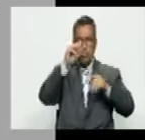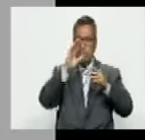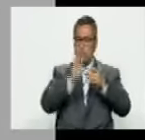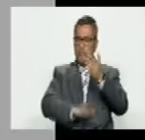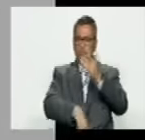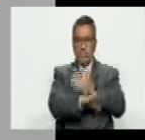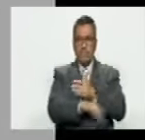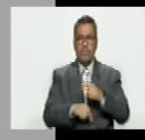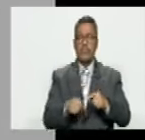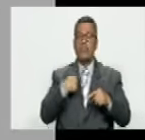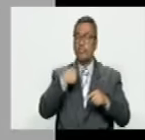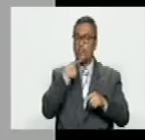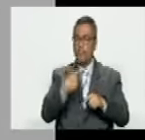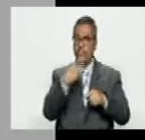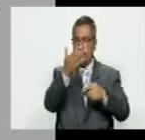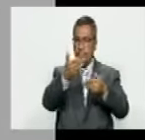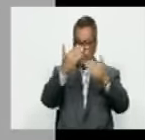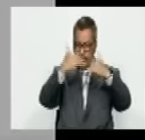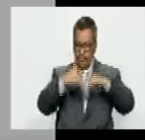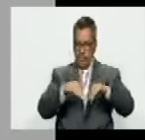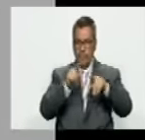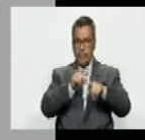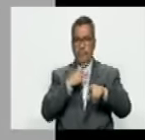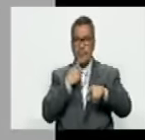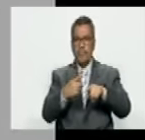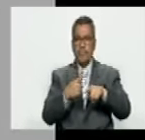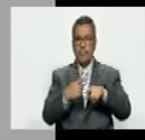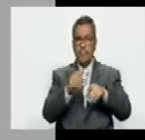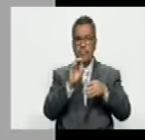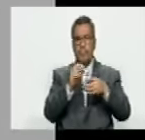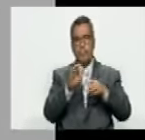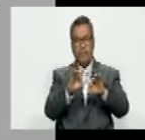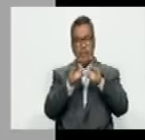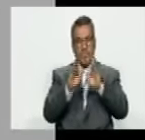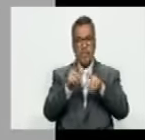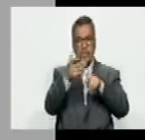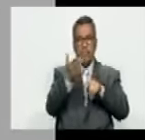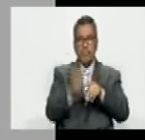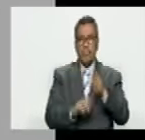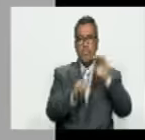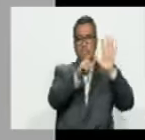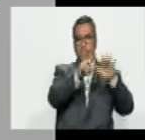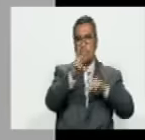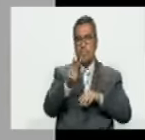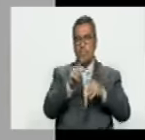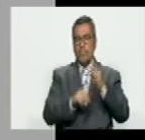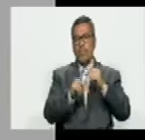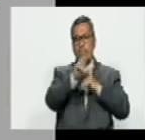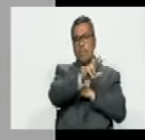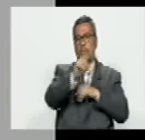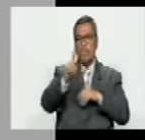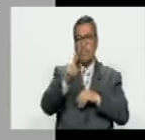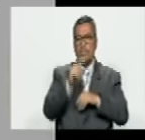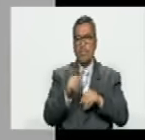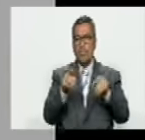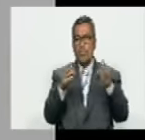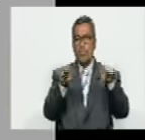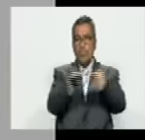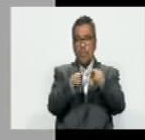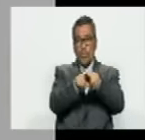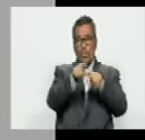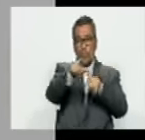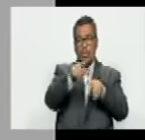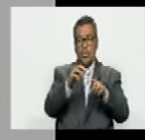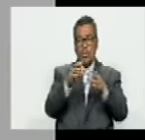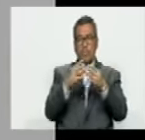y luego dice que el margen será interesante 62 a 31 muy parecido al